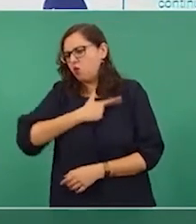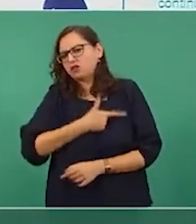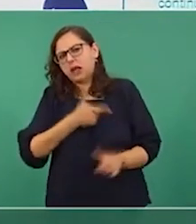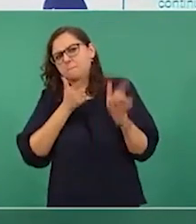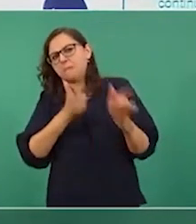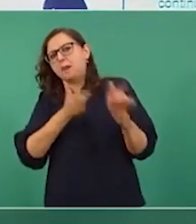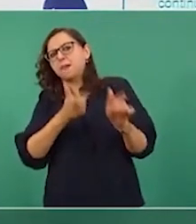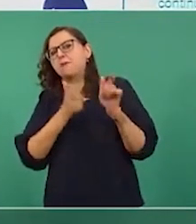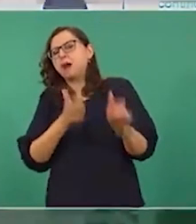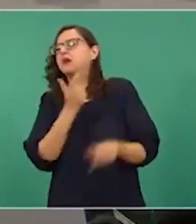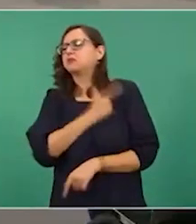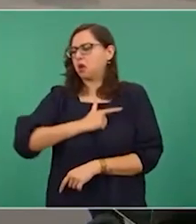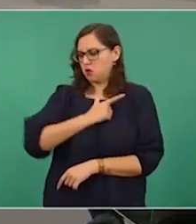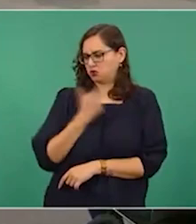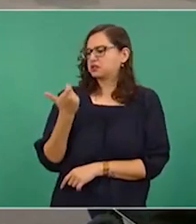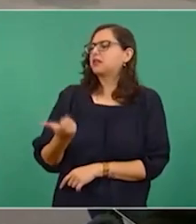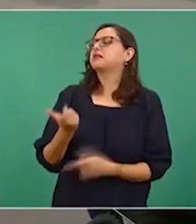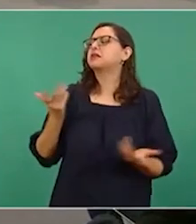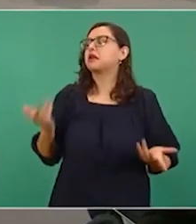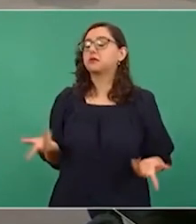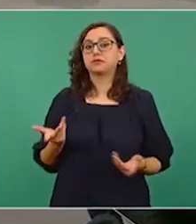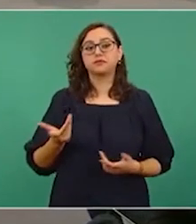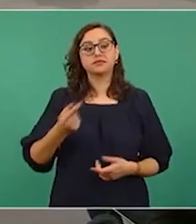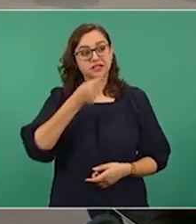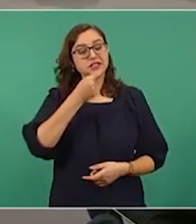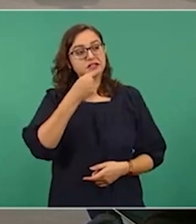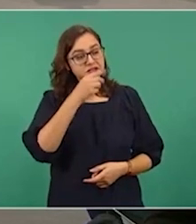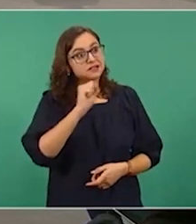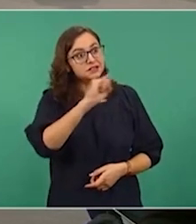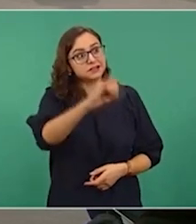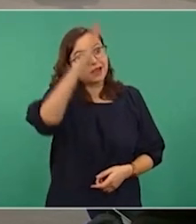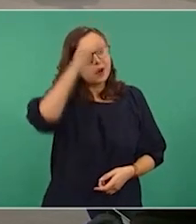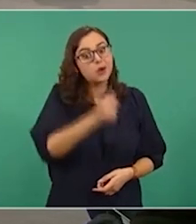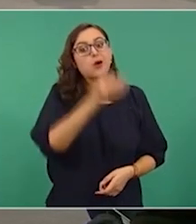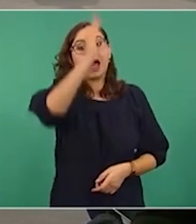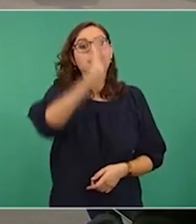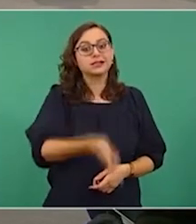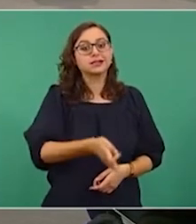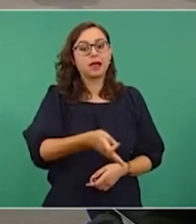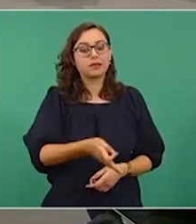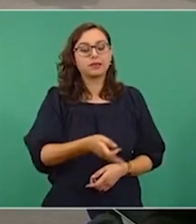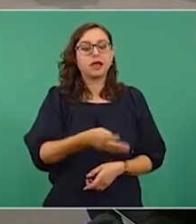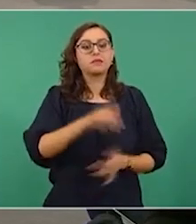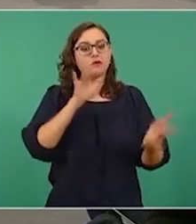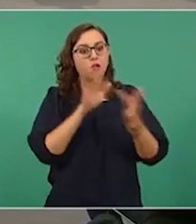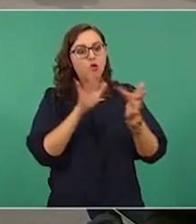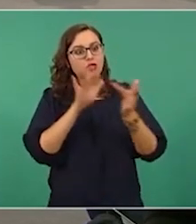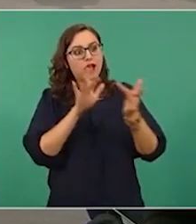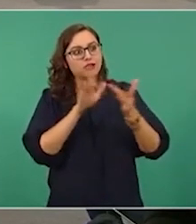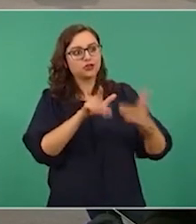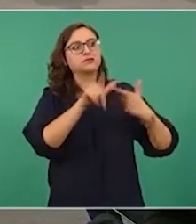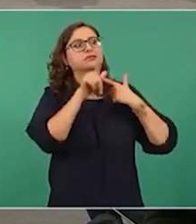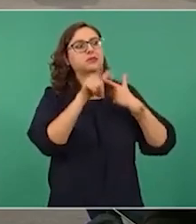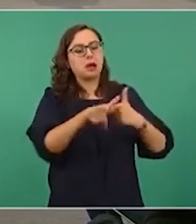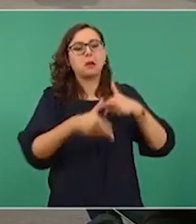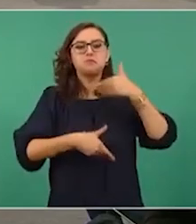El menor acepta la oferta y acuerdan seguir en comunicación. Y en su escuela